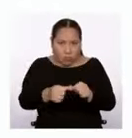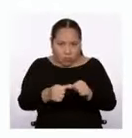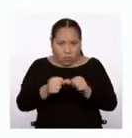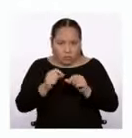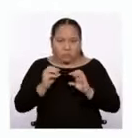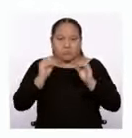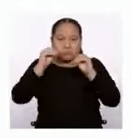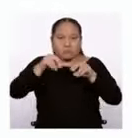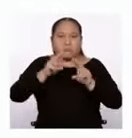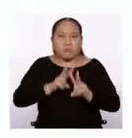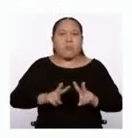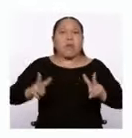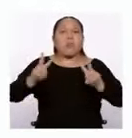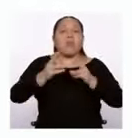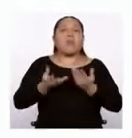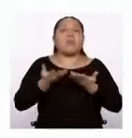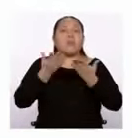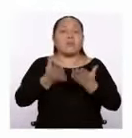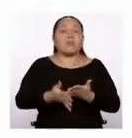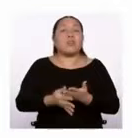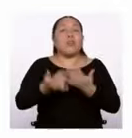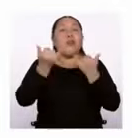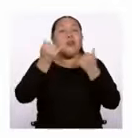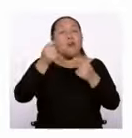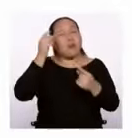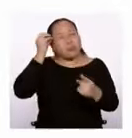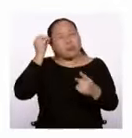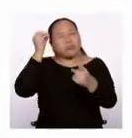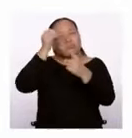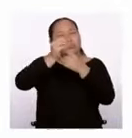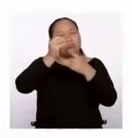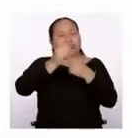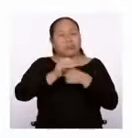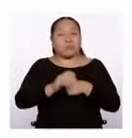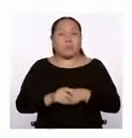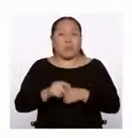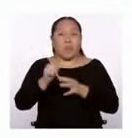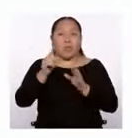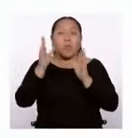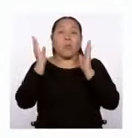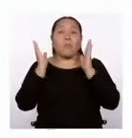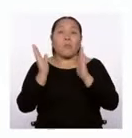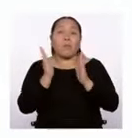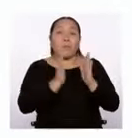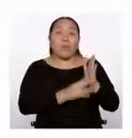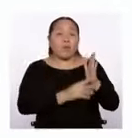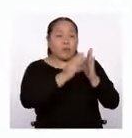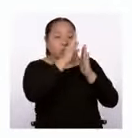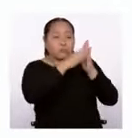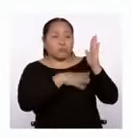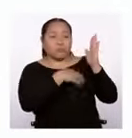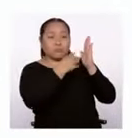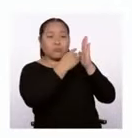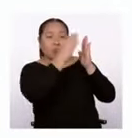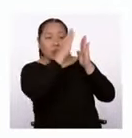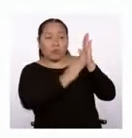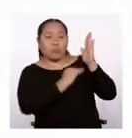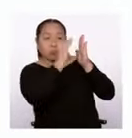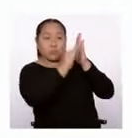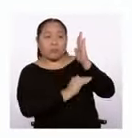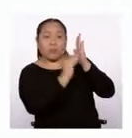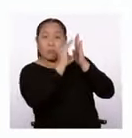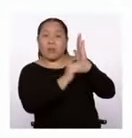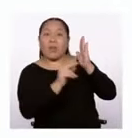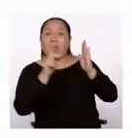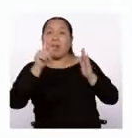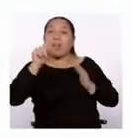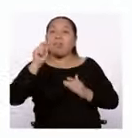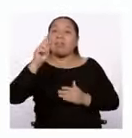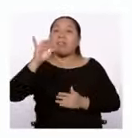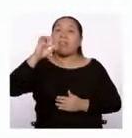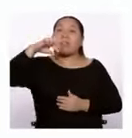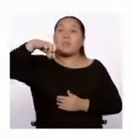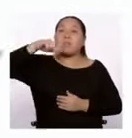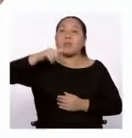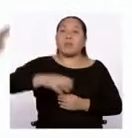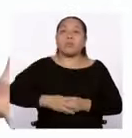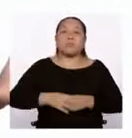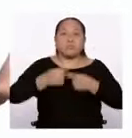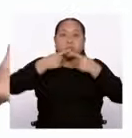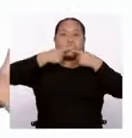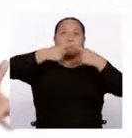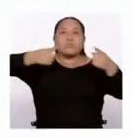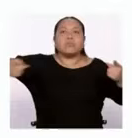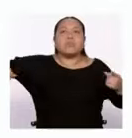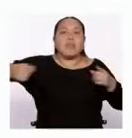eso, el día de hoy, el reto consiste en elaborar un tríptico para anunciar la diversidad lingüística